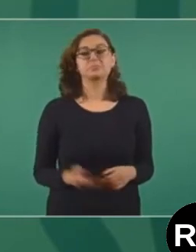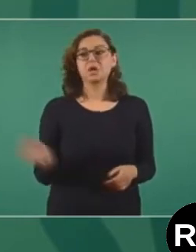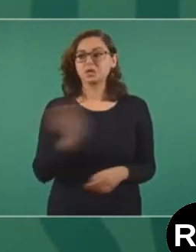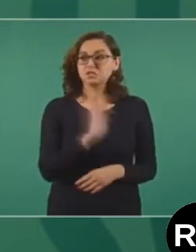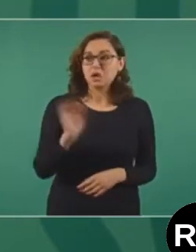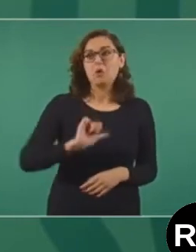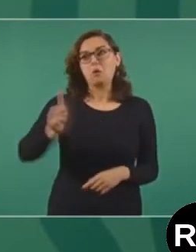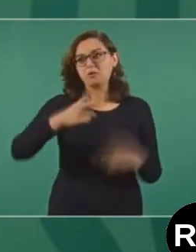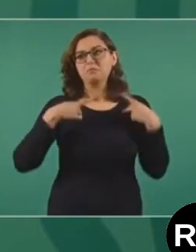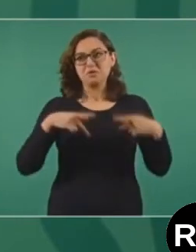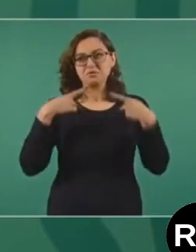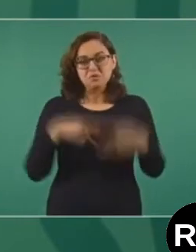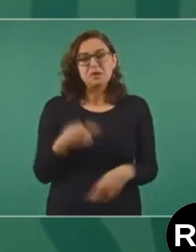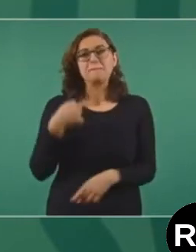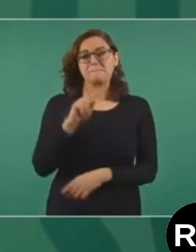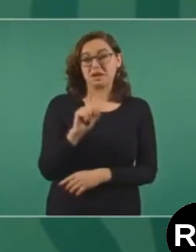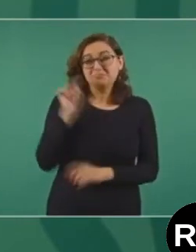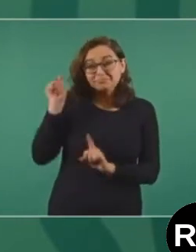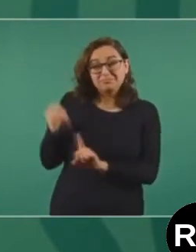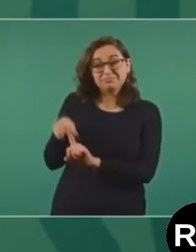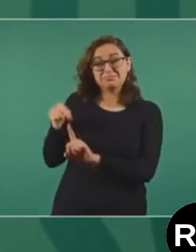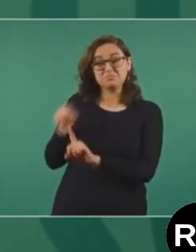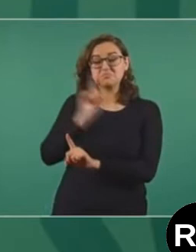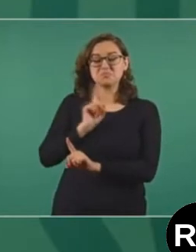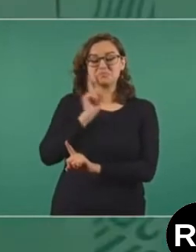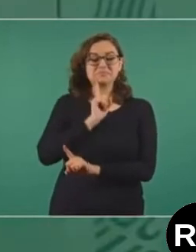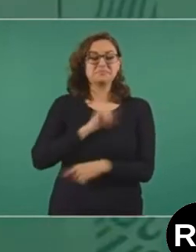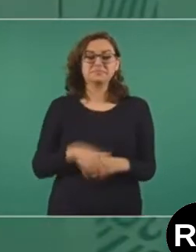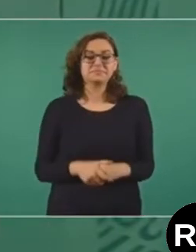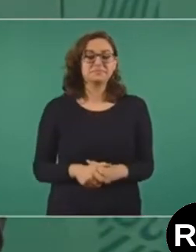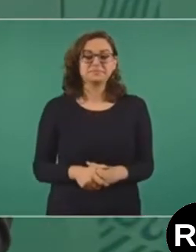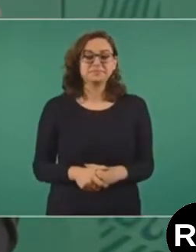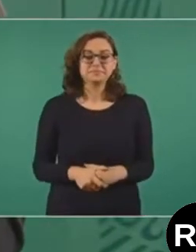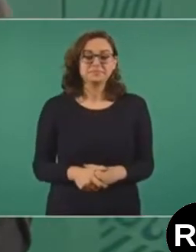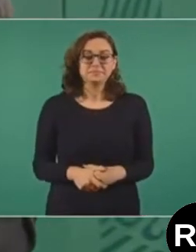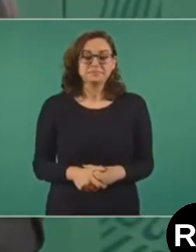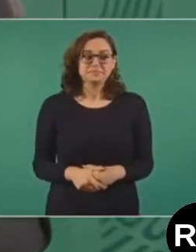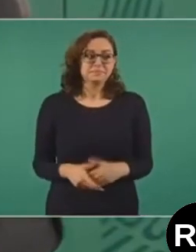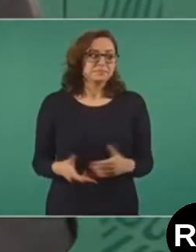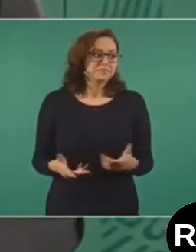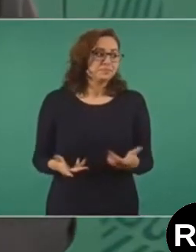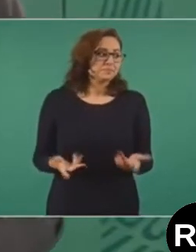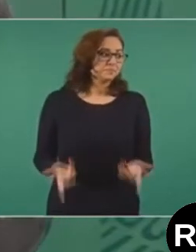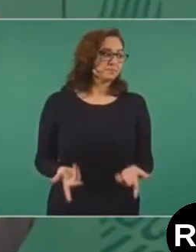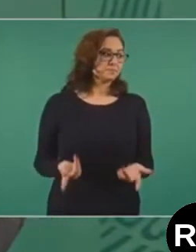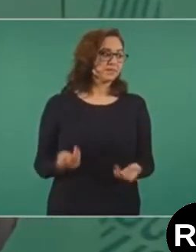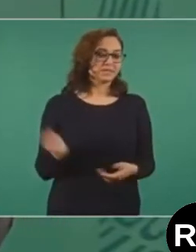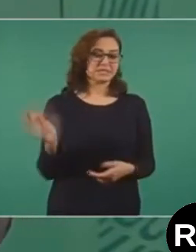que tuviese, por ejemplo, no sé,